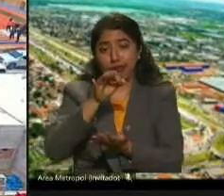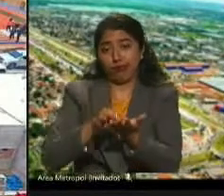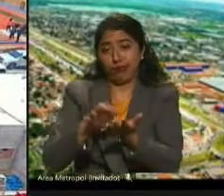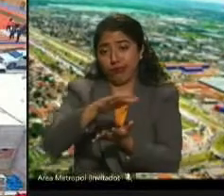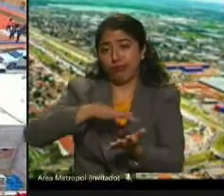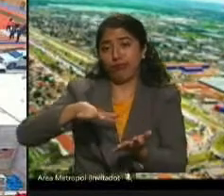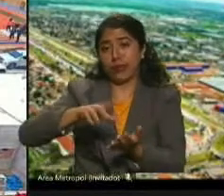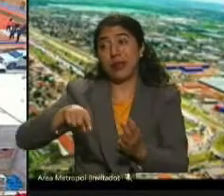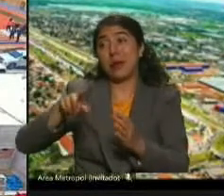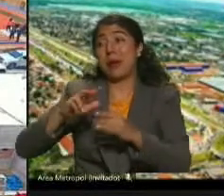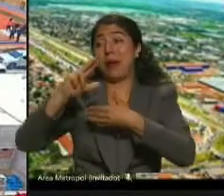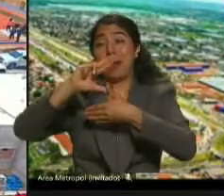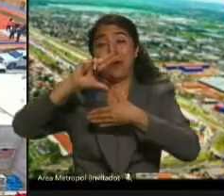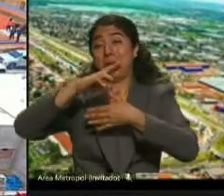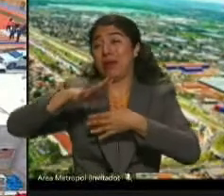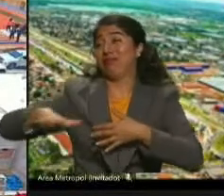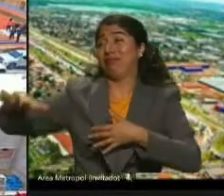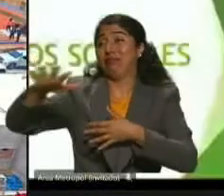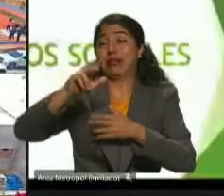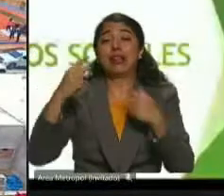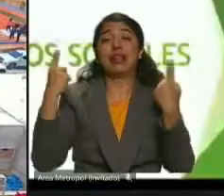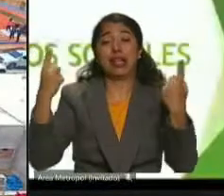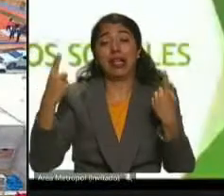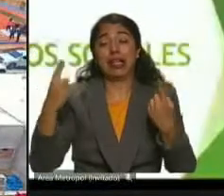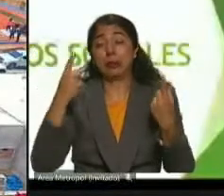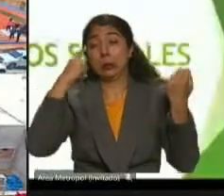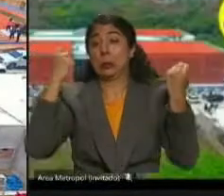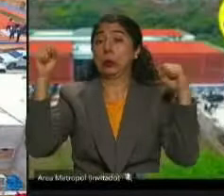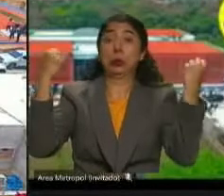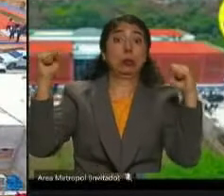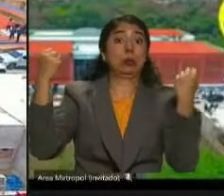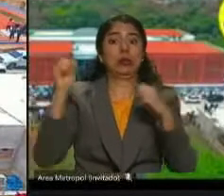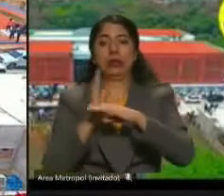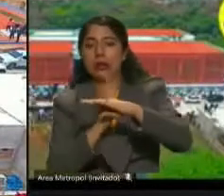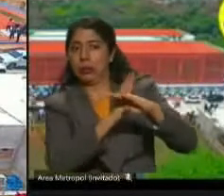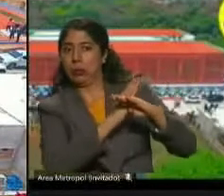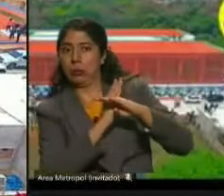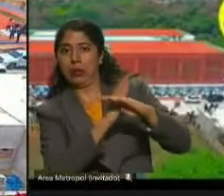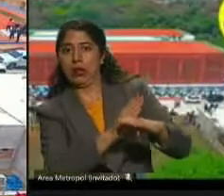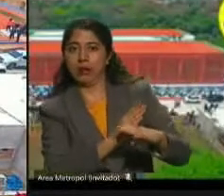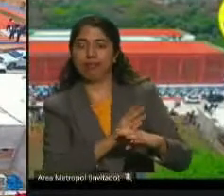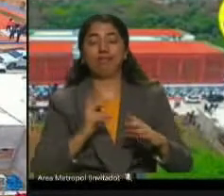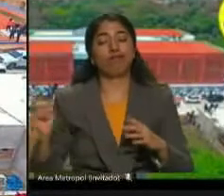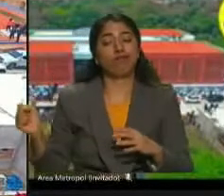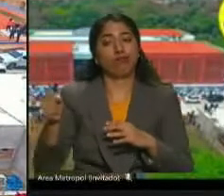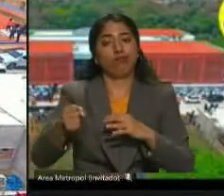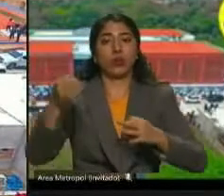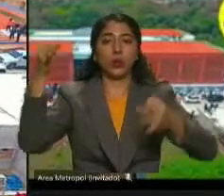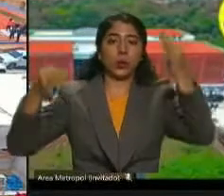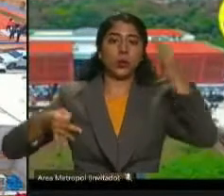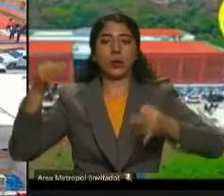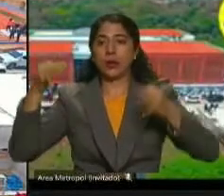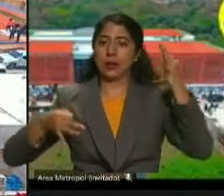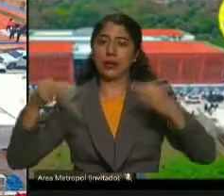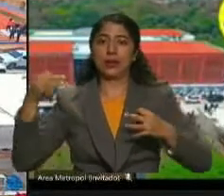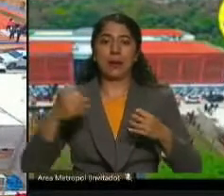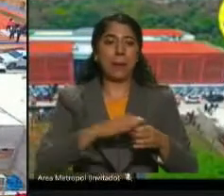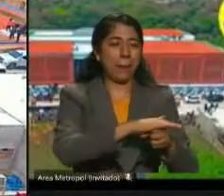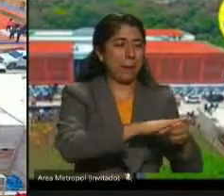desarrollando centros, también es importante en esta política de llevar la justicia al barrio con